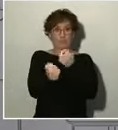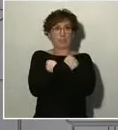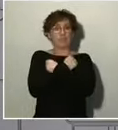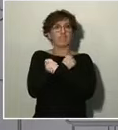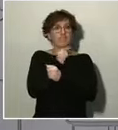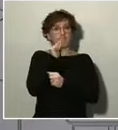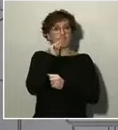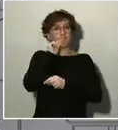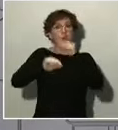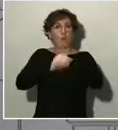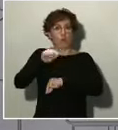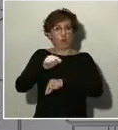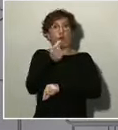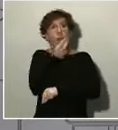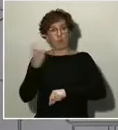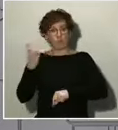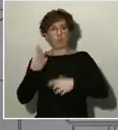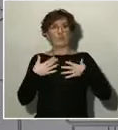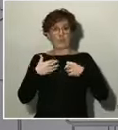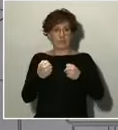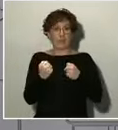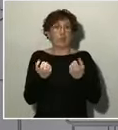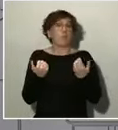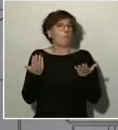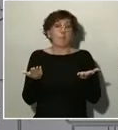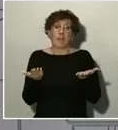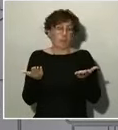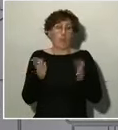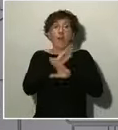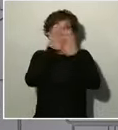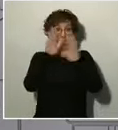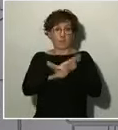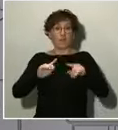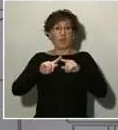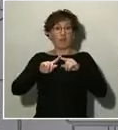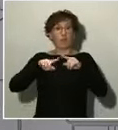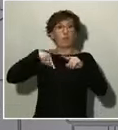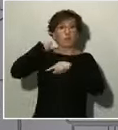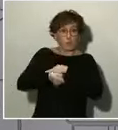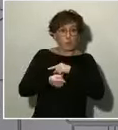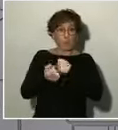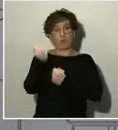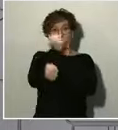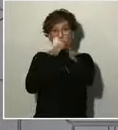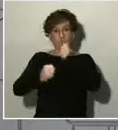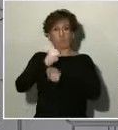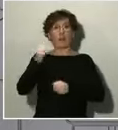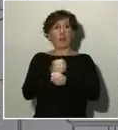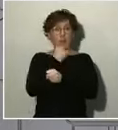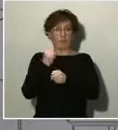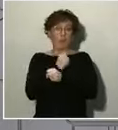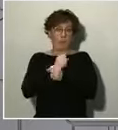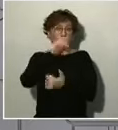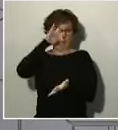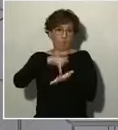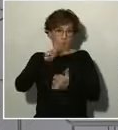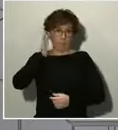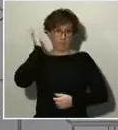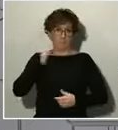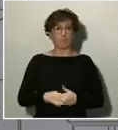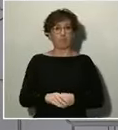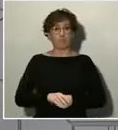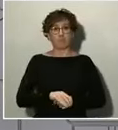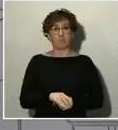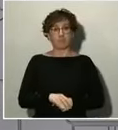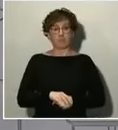sanos, pero están sufriendo, desgraciadamente, las consecuencias económicas y laborales de la emergencia. Estamos viviendo una situación